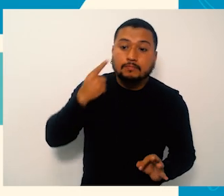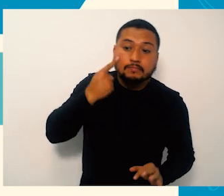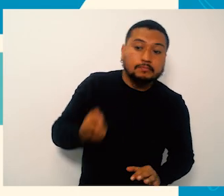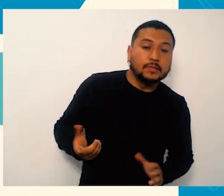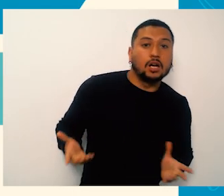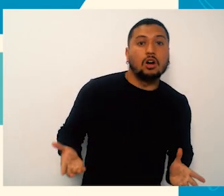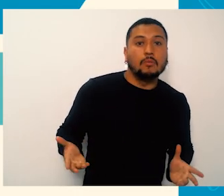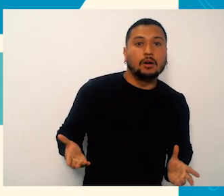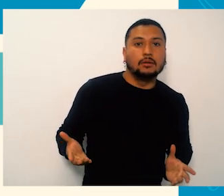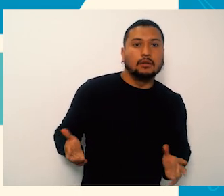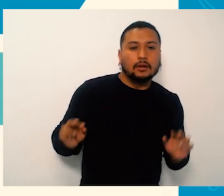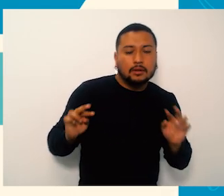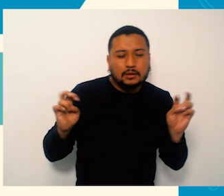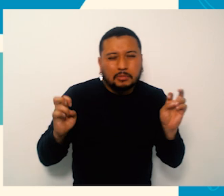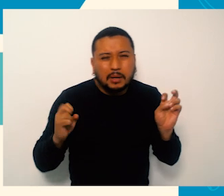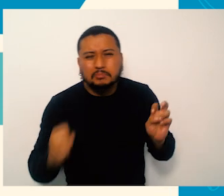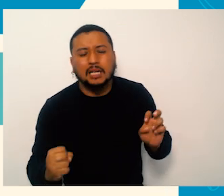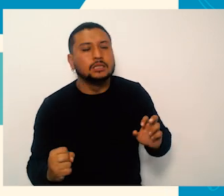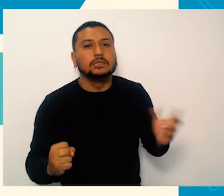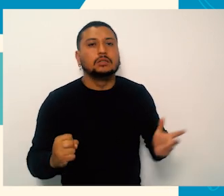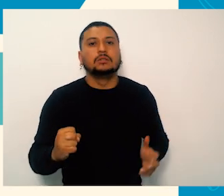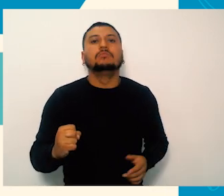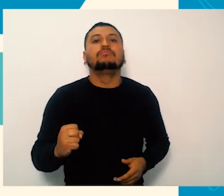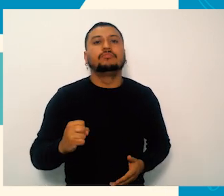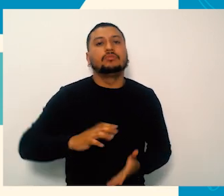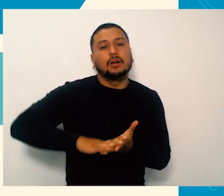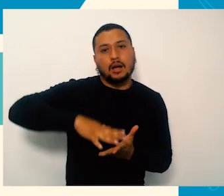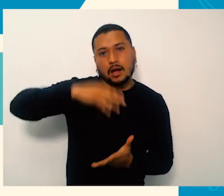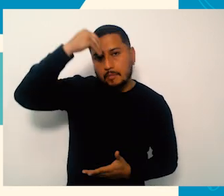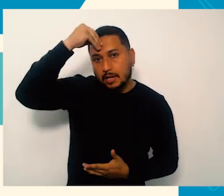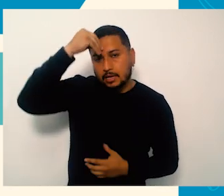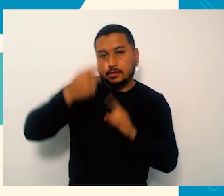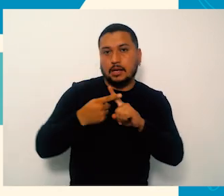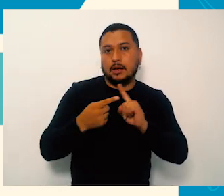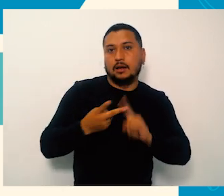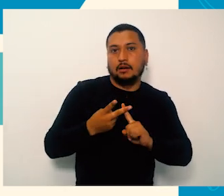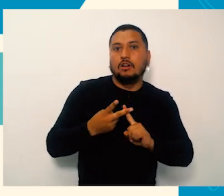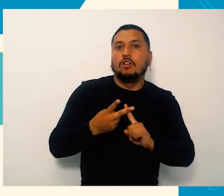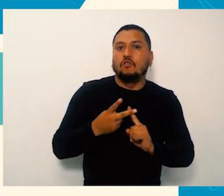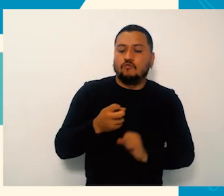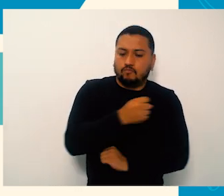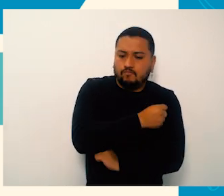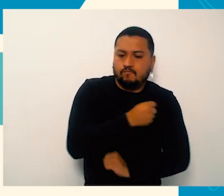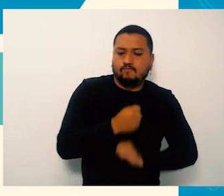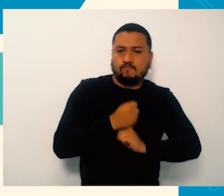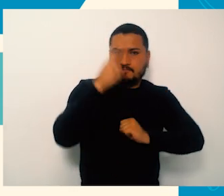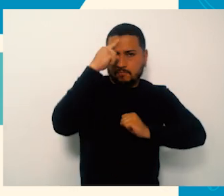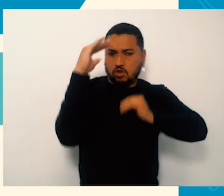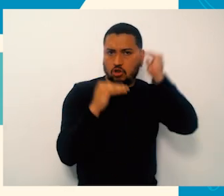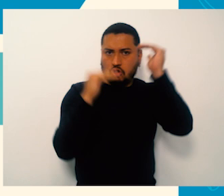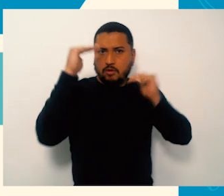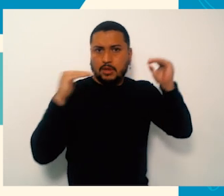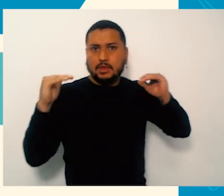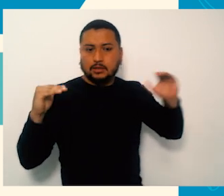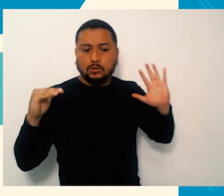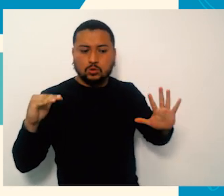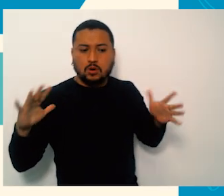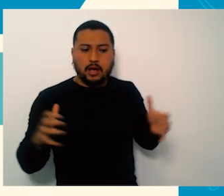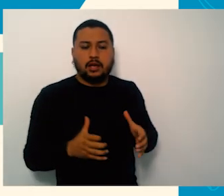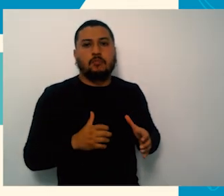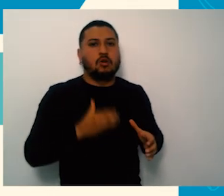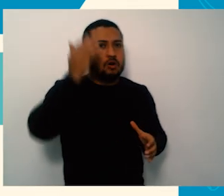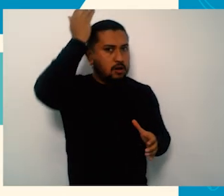eslogan. Doctor Pineda, ¿qué otros retos tenemos como administración? Bueno, yo creo que uno de los retos es que